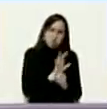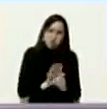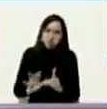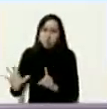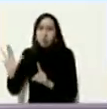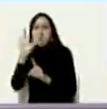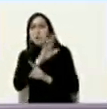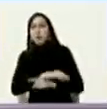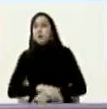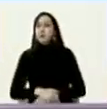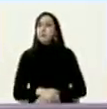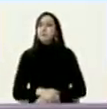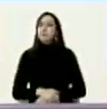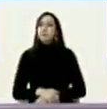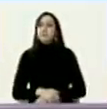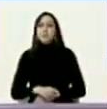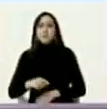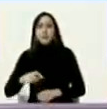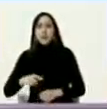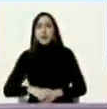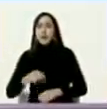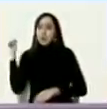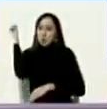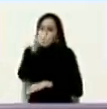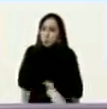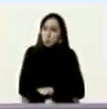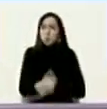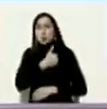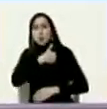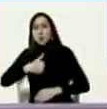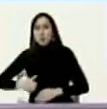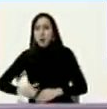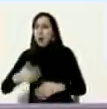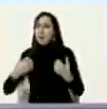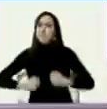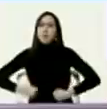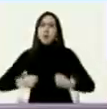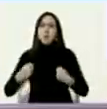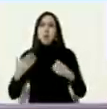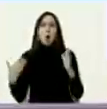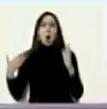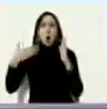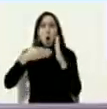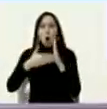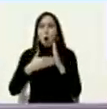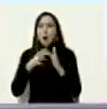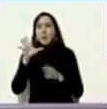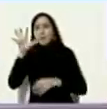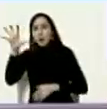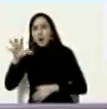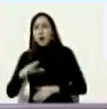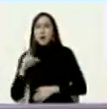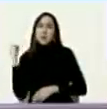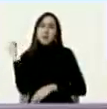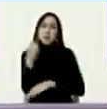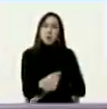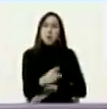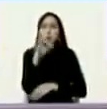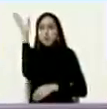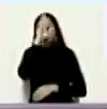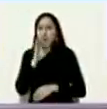destitución preso al presidente y golpe de estado y dictadura por 30 años en Brasil